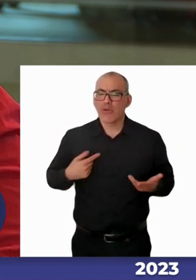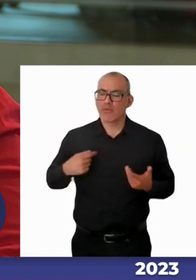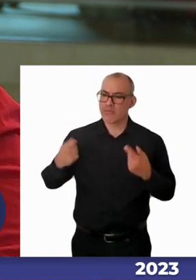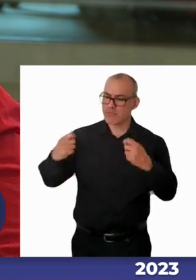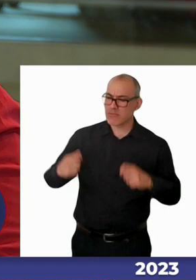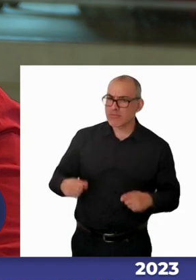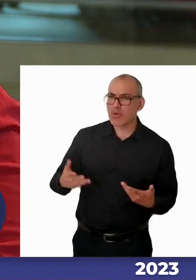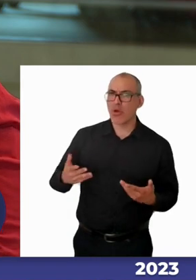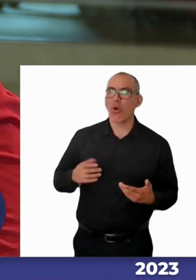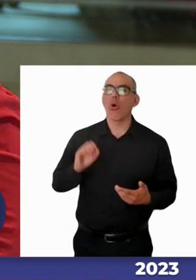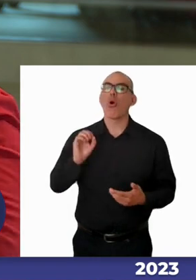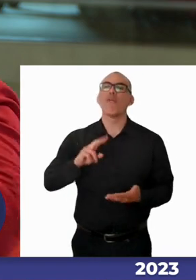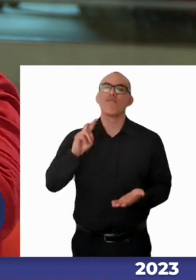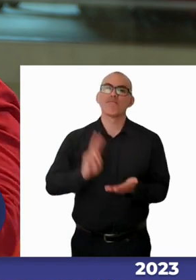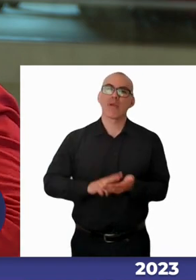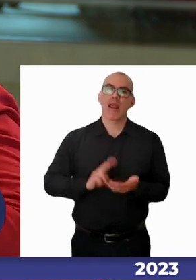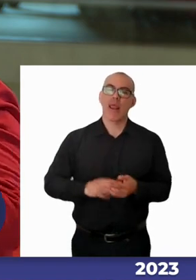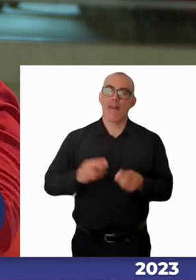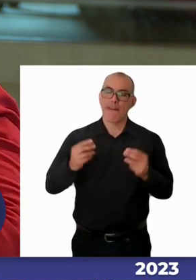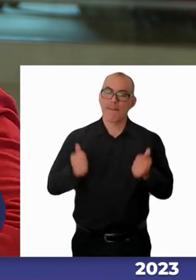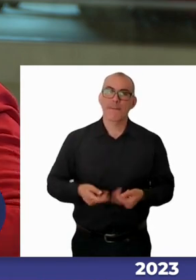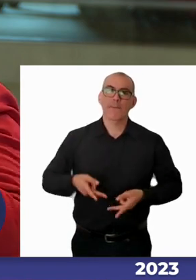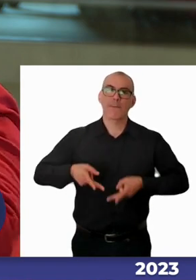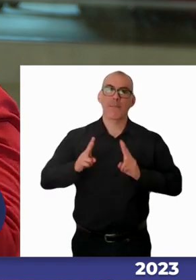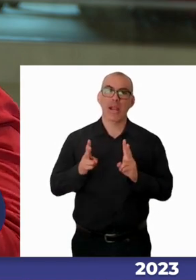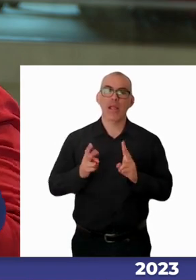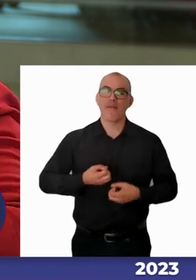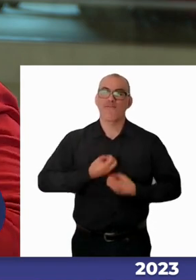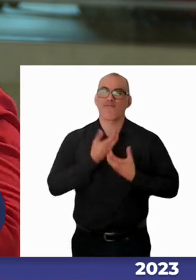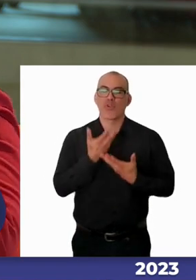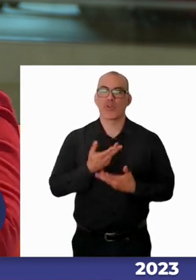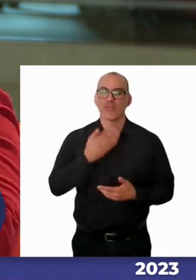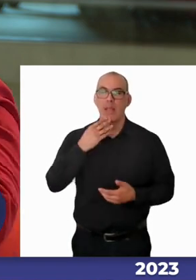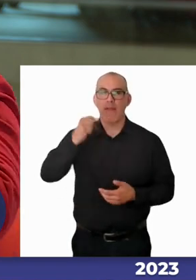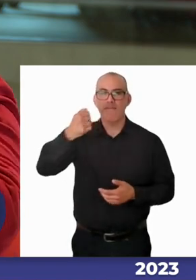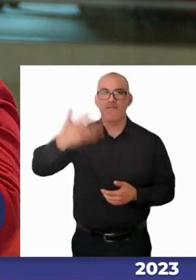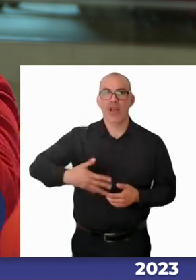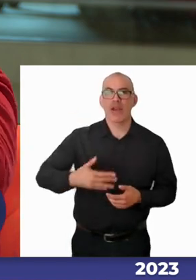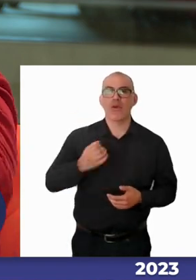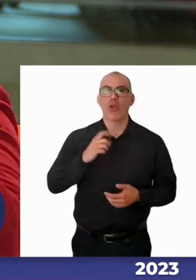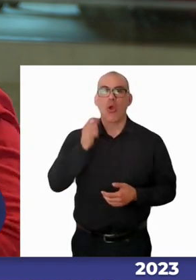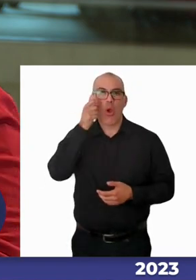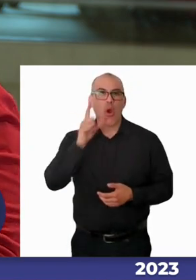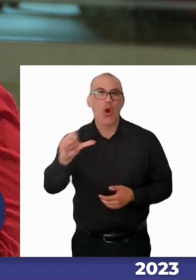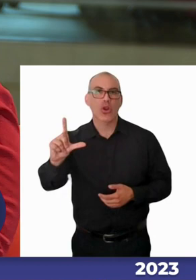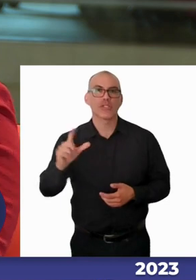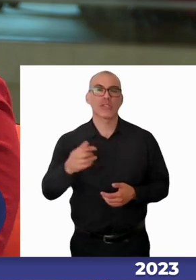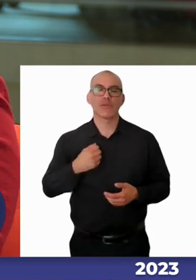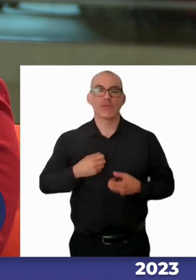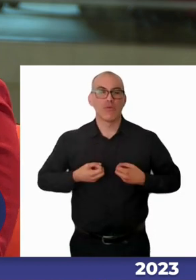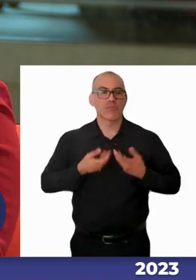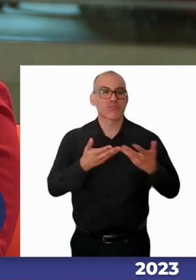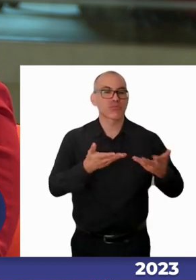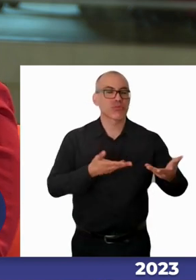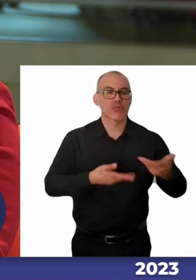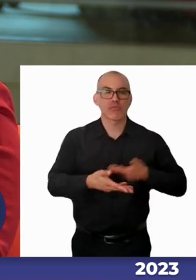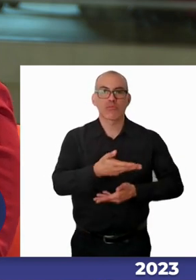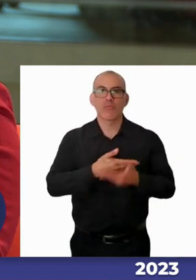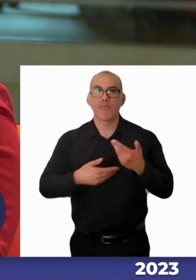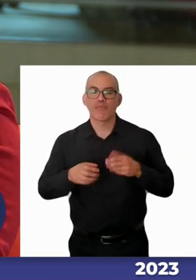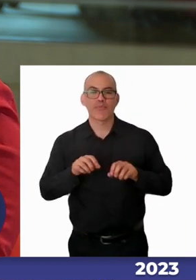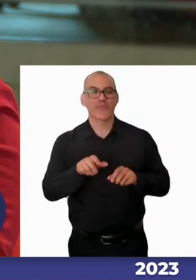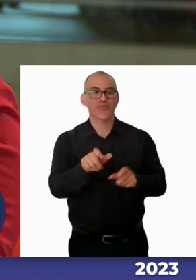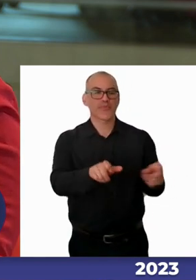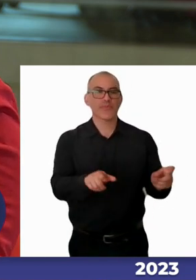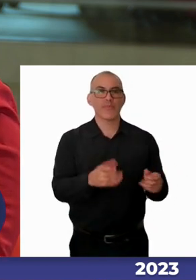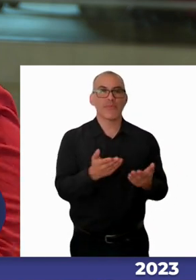realmente si esa persona cuenta con la vocación los valores los conocimientos para poder transmitirlo a un estudiante que debería ser la manera correcta de juzgarlo